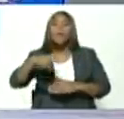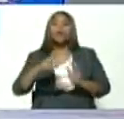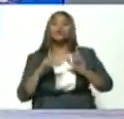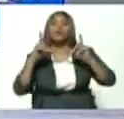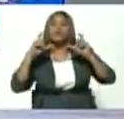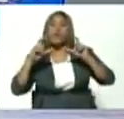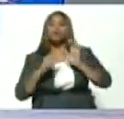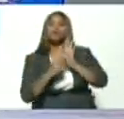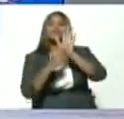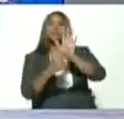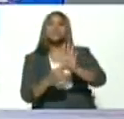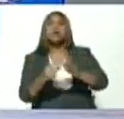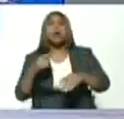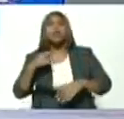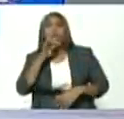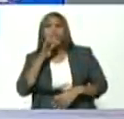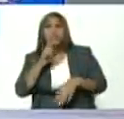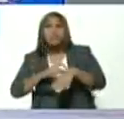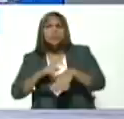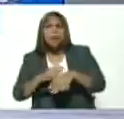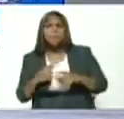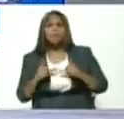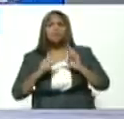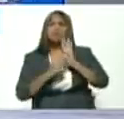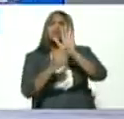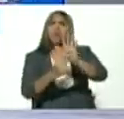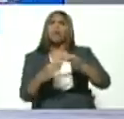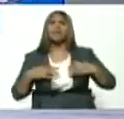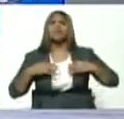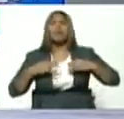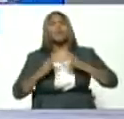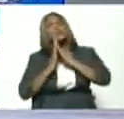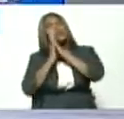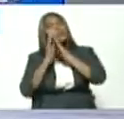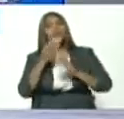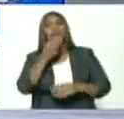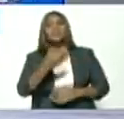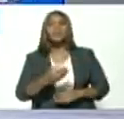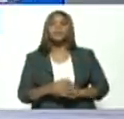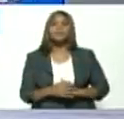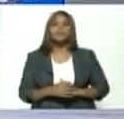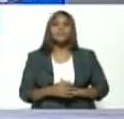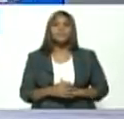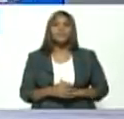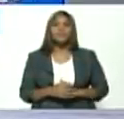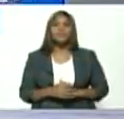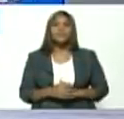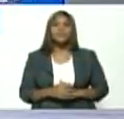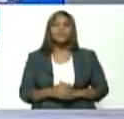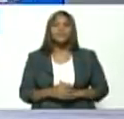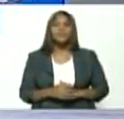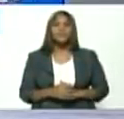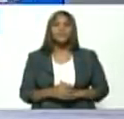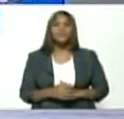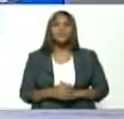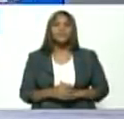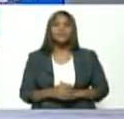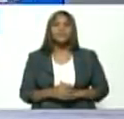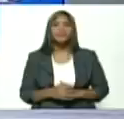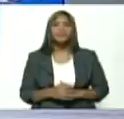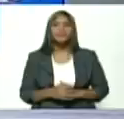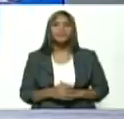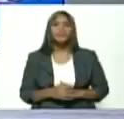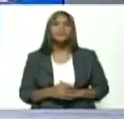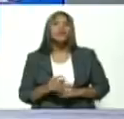se nos pasó el tiempo, todavía hay tiempo, ¿verdad? De salir con la pijama de Navidad. ¿Ah? Bueno, eso era una